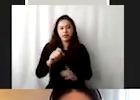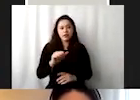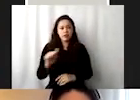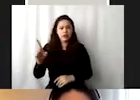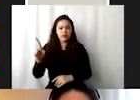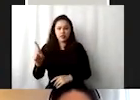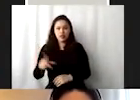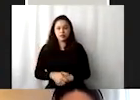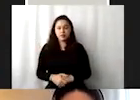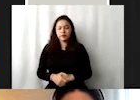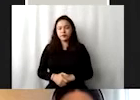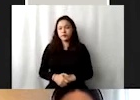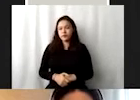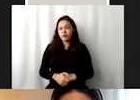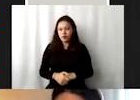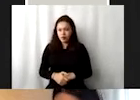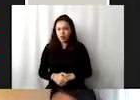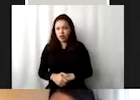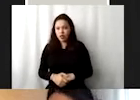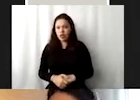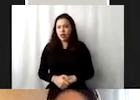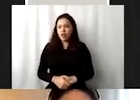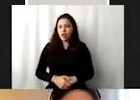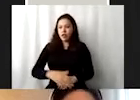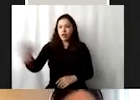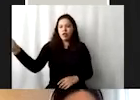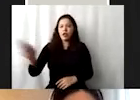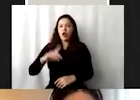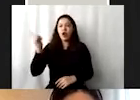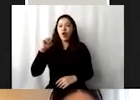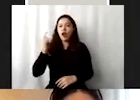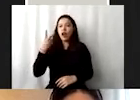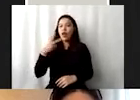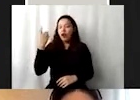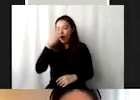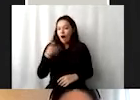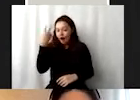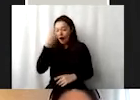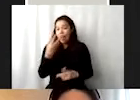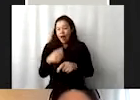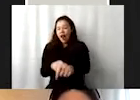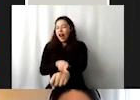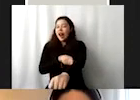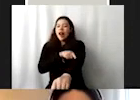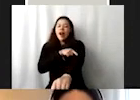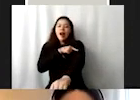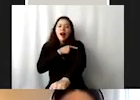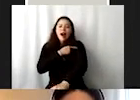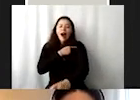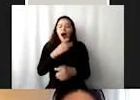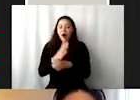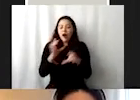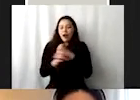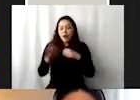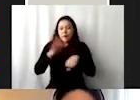Entonces, hoy es, espero en dos horas, porque es bastante largo lo que hay que cubrir, los elementos clave de la